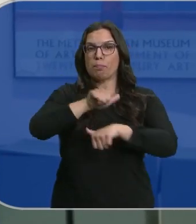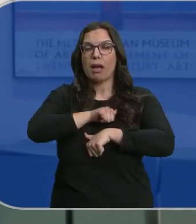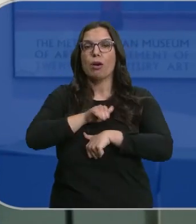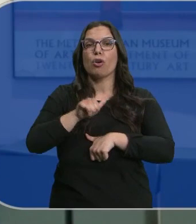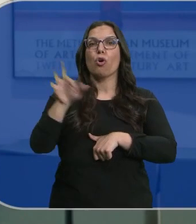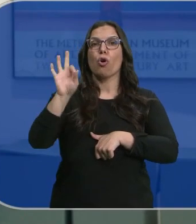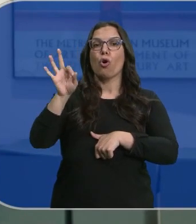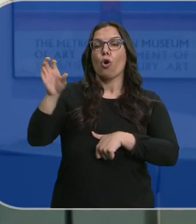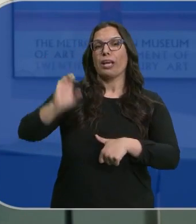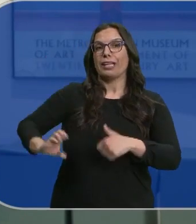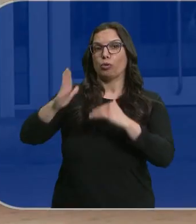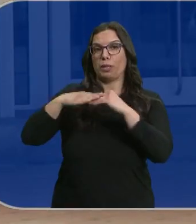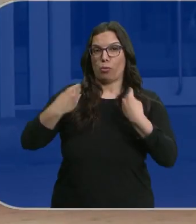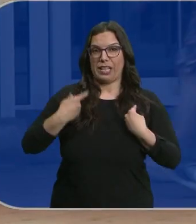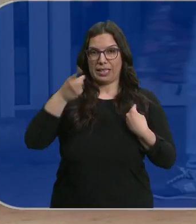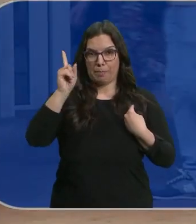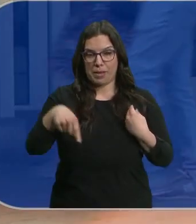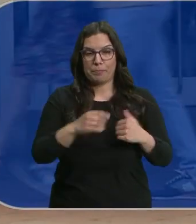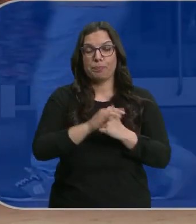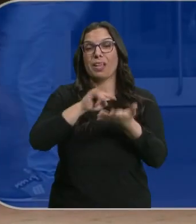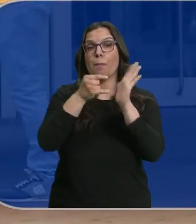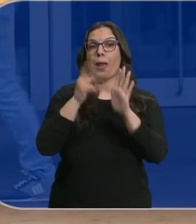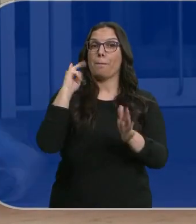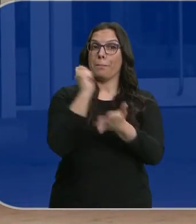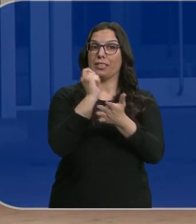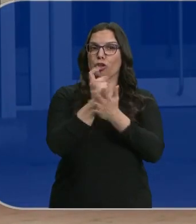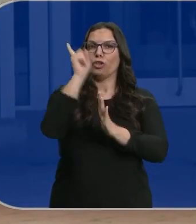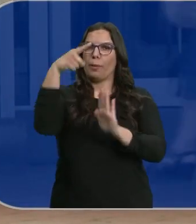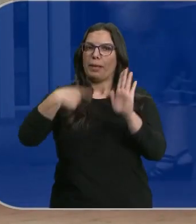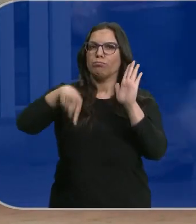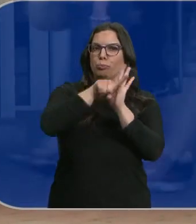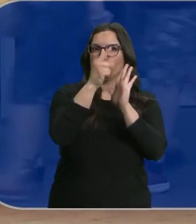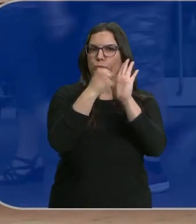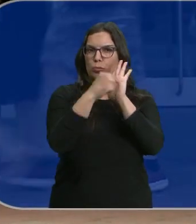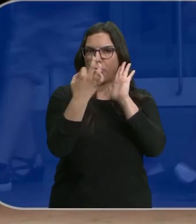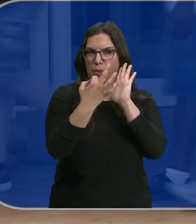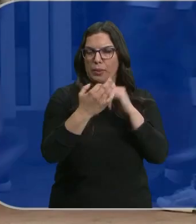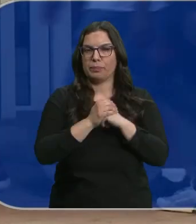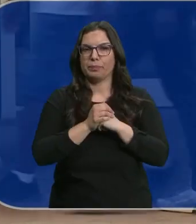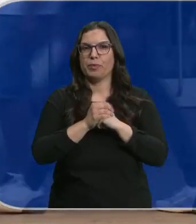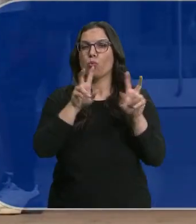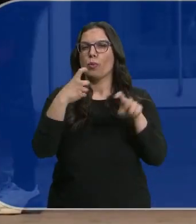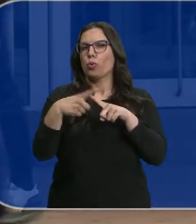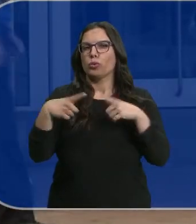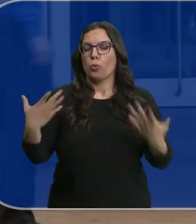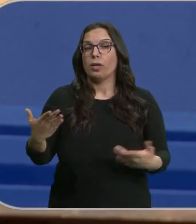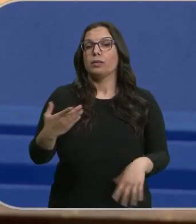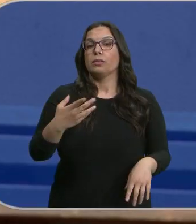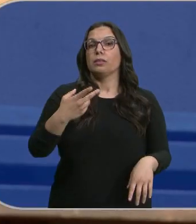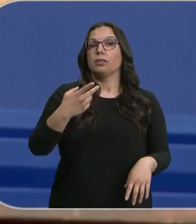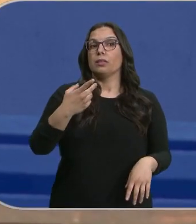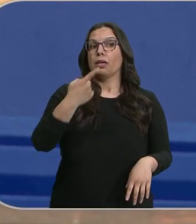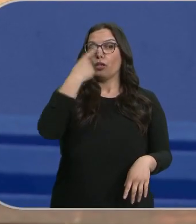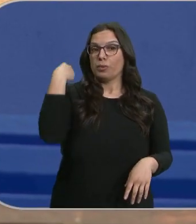paro, que estén cobrando el ingreso mínimo y tal. Los planes de pensiones también tienen su casilla y sus novedades. Se redujo en el ejercicio